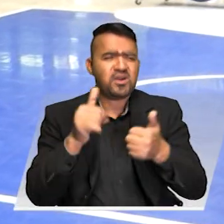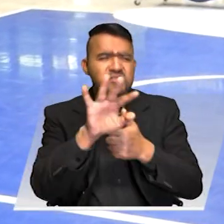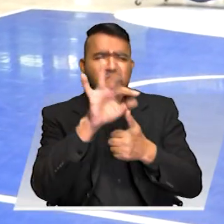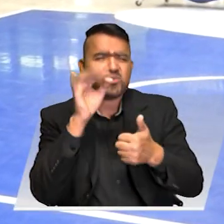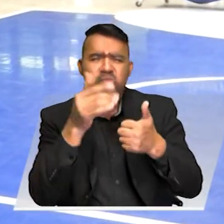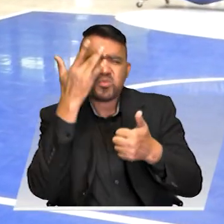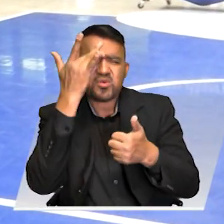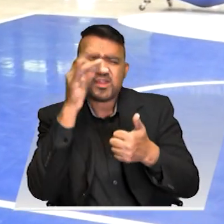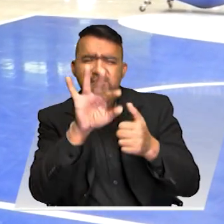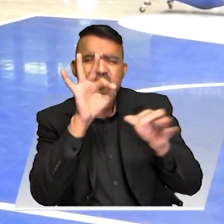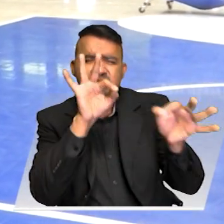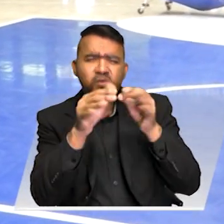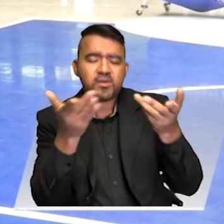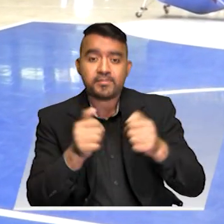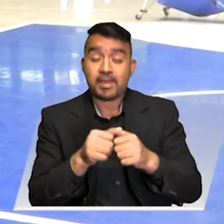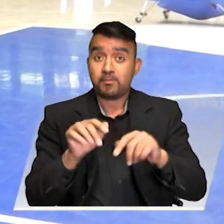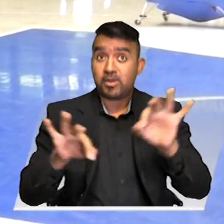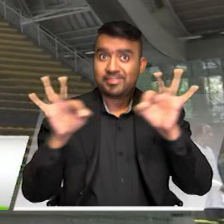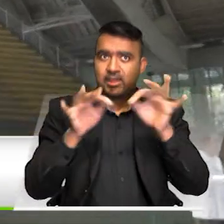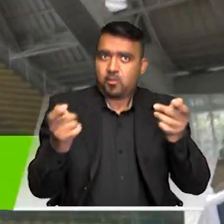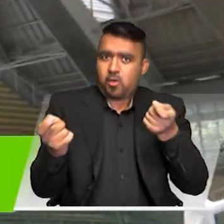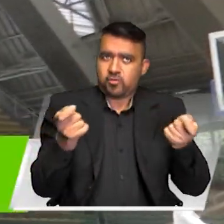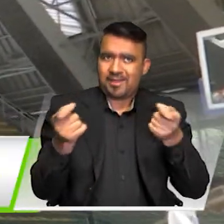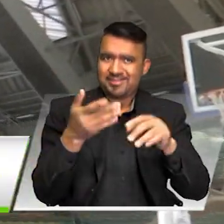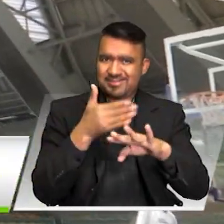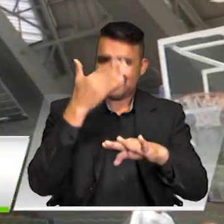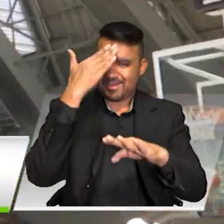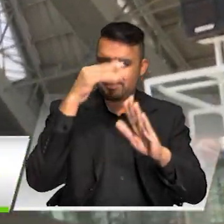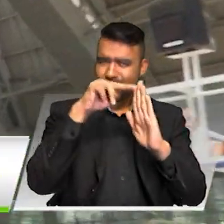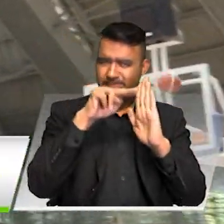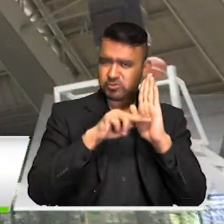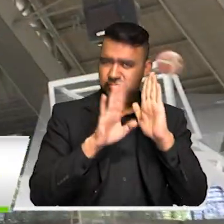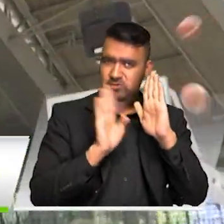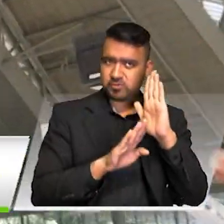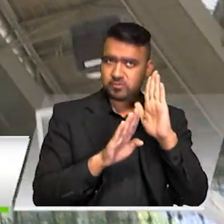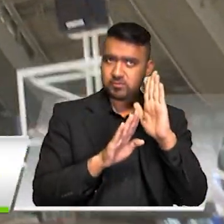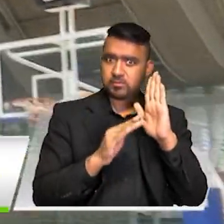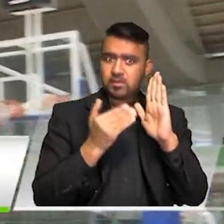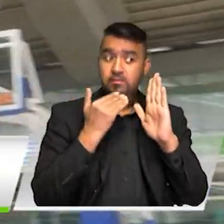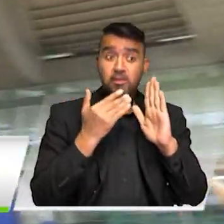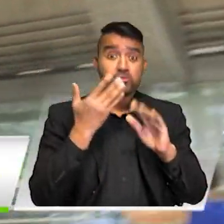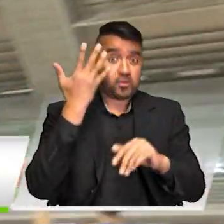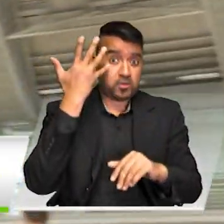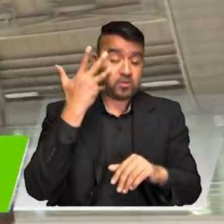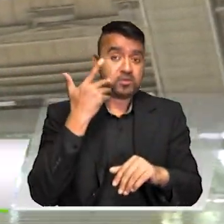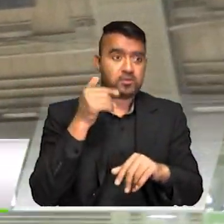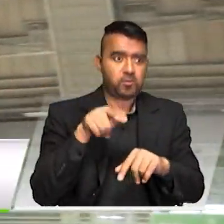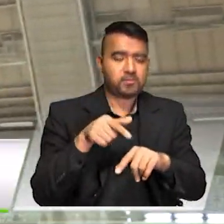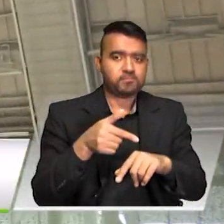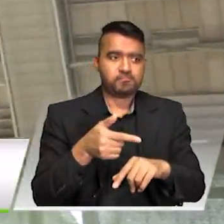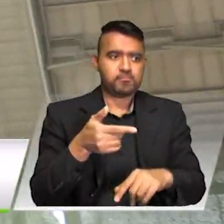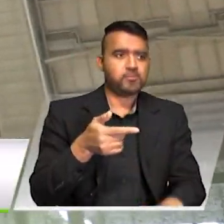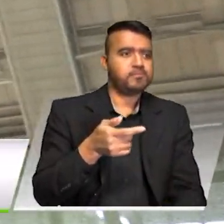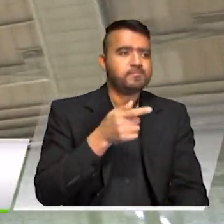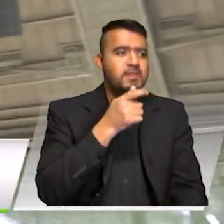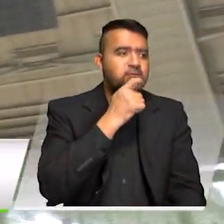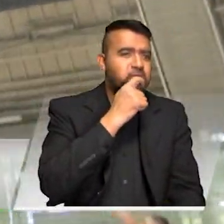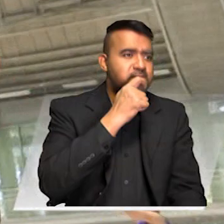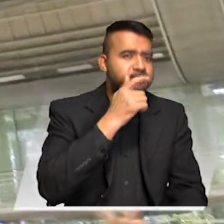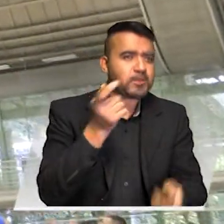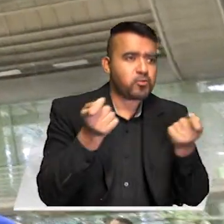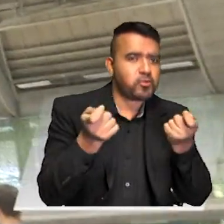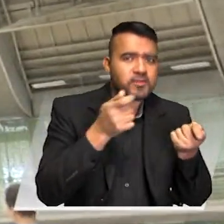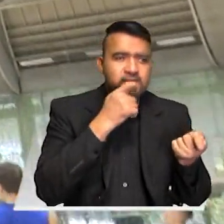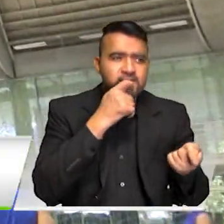de oro, que es el control del juego. El árbitro tiene que estar preparado y cada vez nos preparamos más a un alto nivel para controlar el juego.